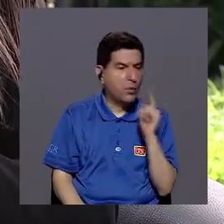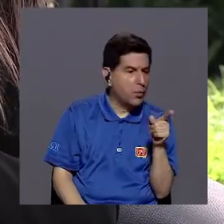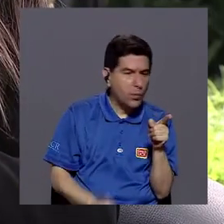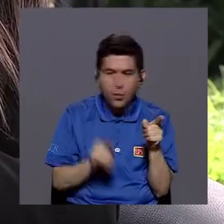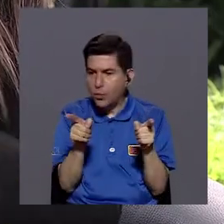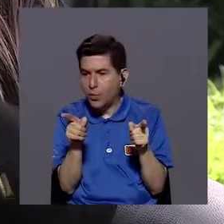colores,